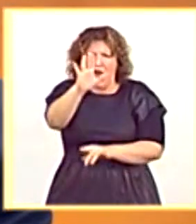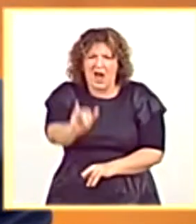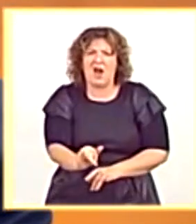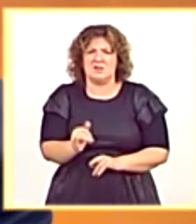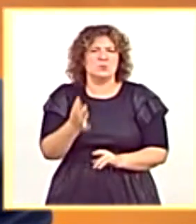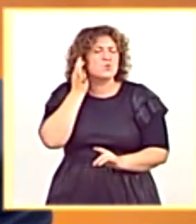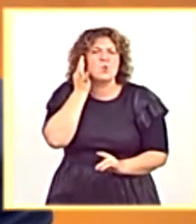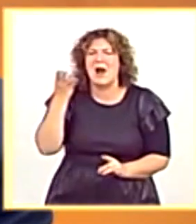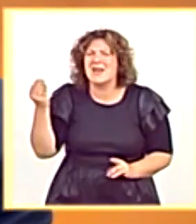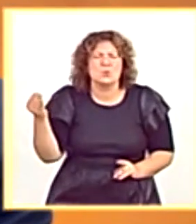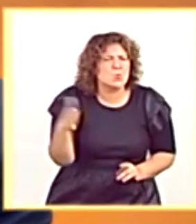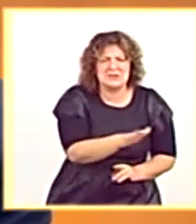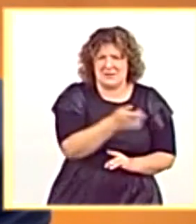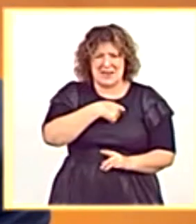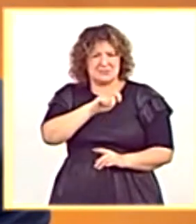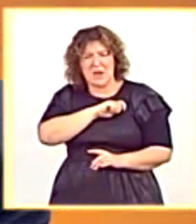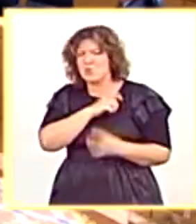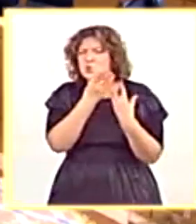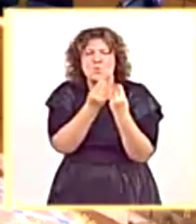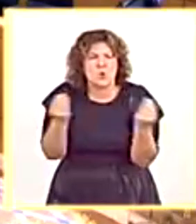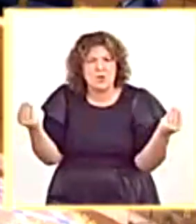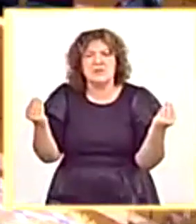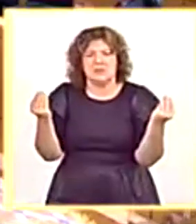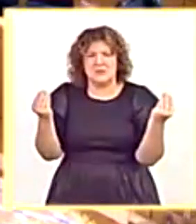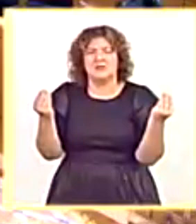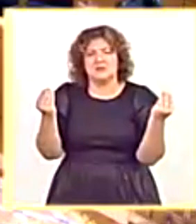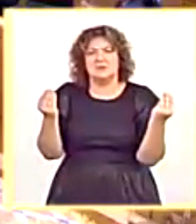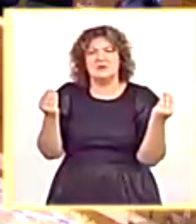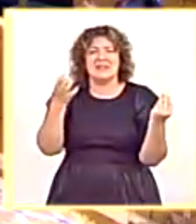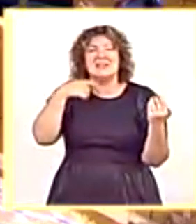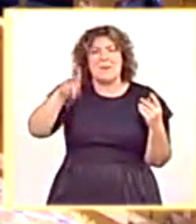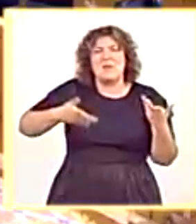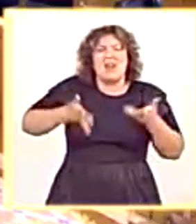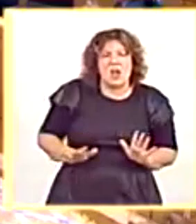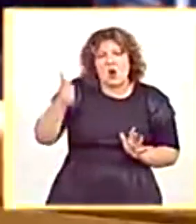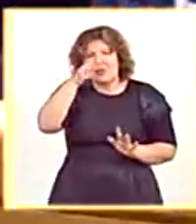que ciega la vida de muchísimas mujeres en nuestro país y también de sus niños y de sus niñas.